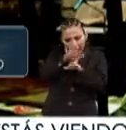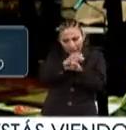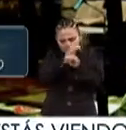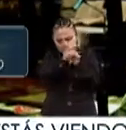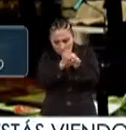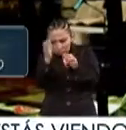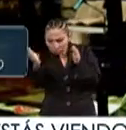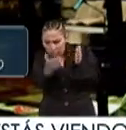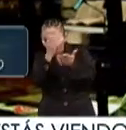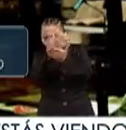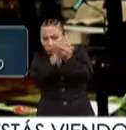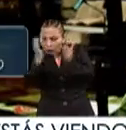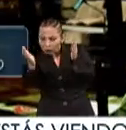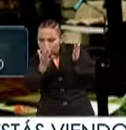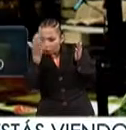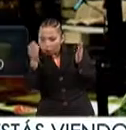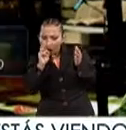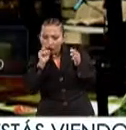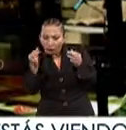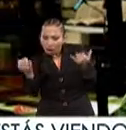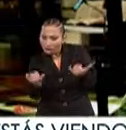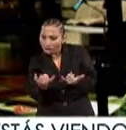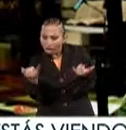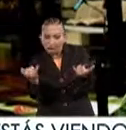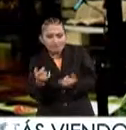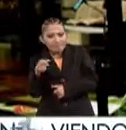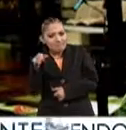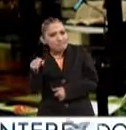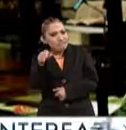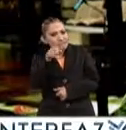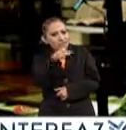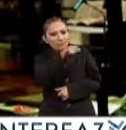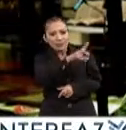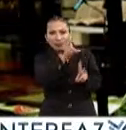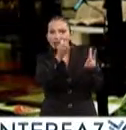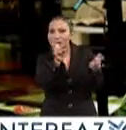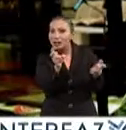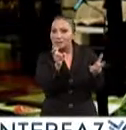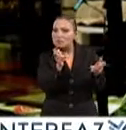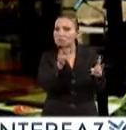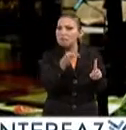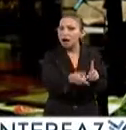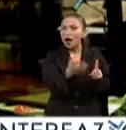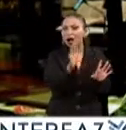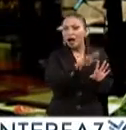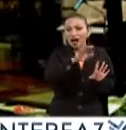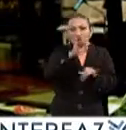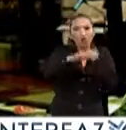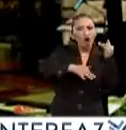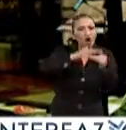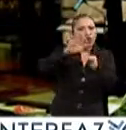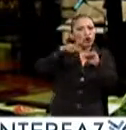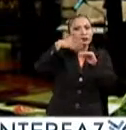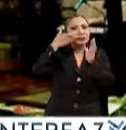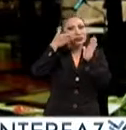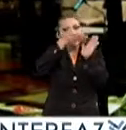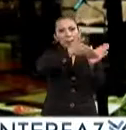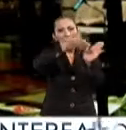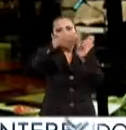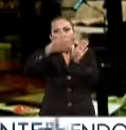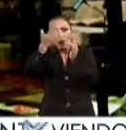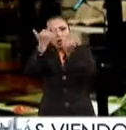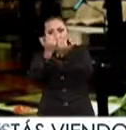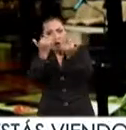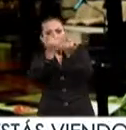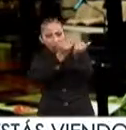exploraba las colecciones más me daba cuenta que es un tema que aparece en casi todos los períodos y que